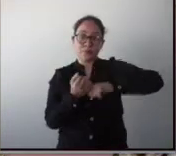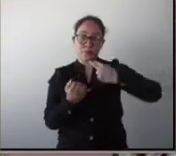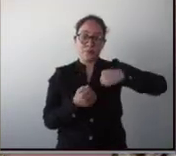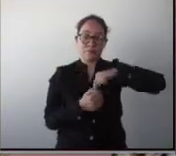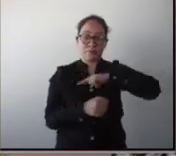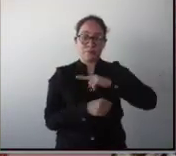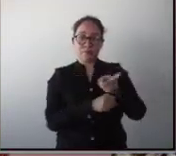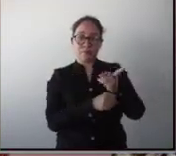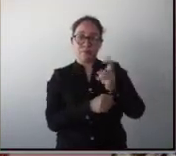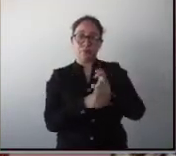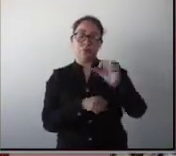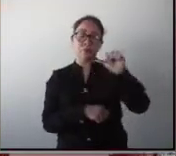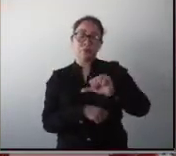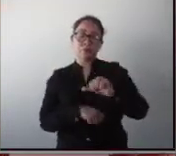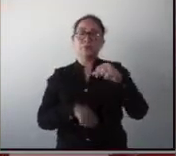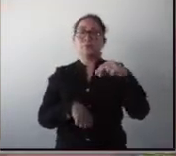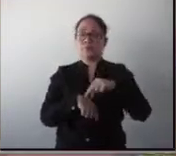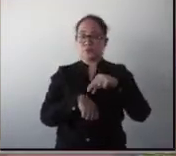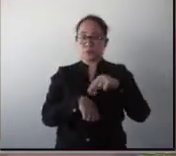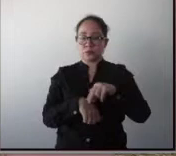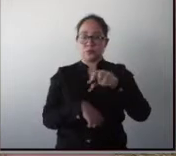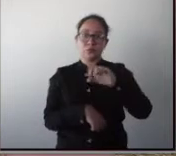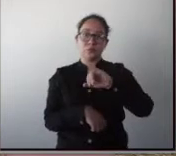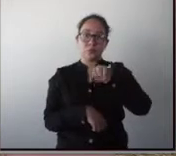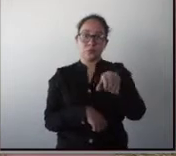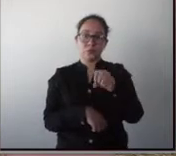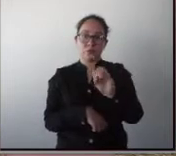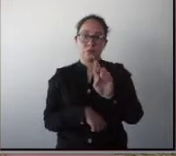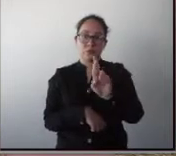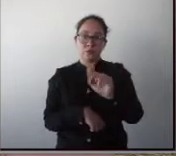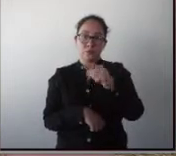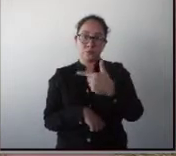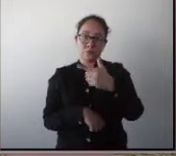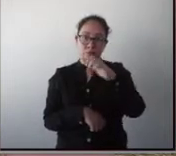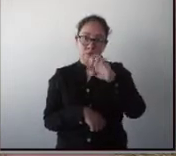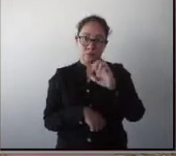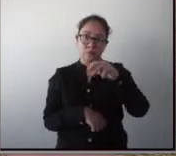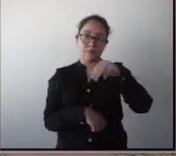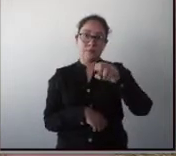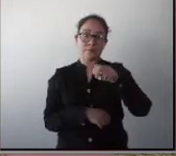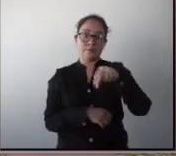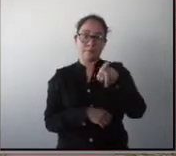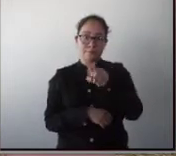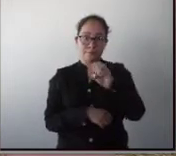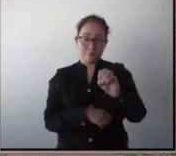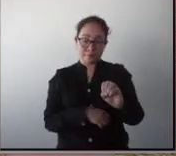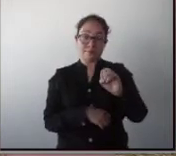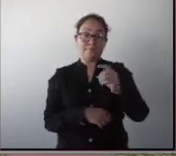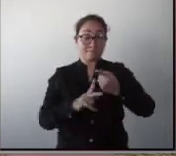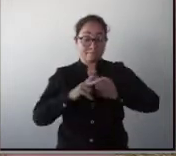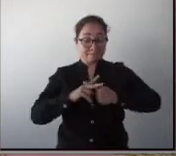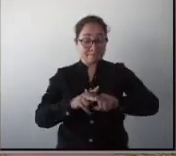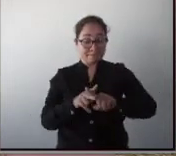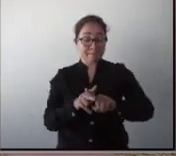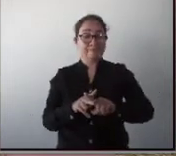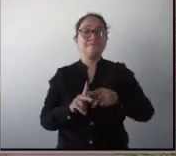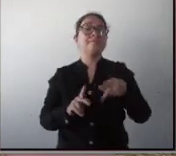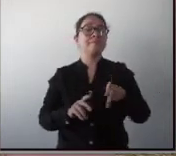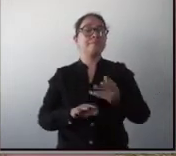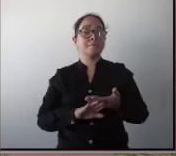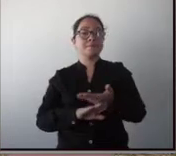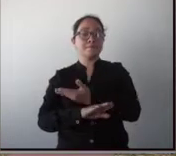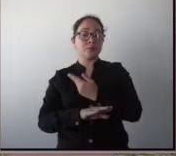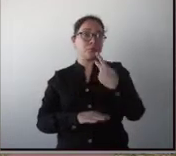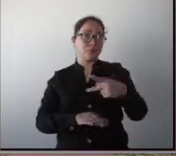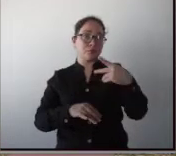hoy, el doctor Jorge Manso Denés. Así es que estamos listos para arrancar, pero antes vamos a ver una breve reseña de su